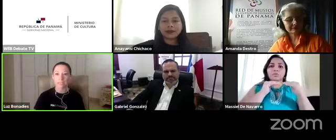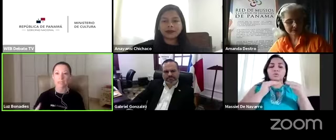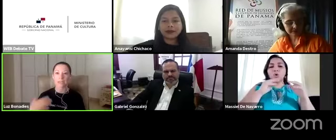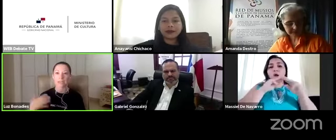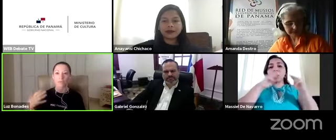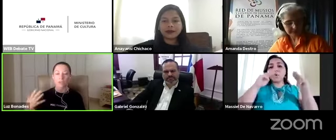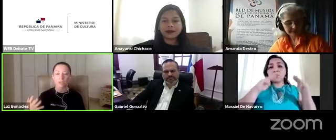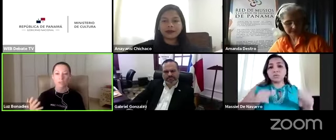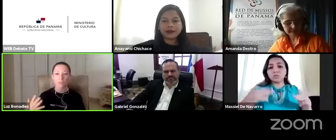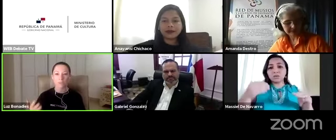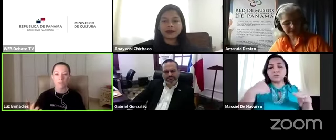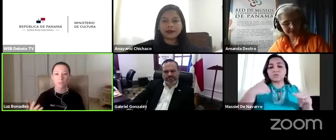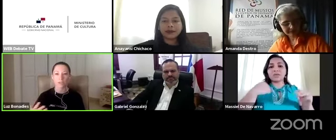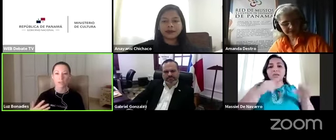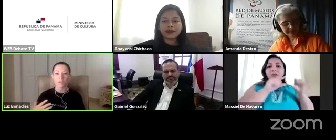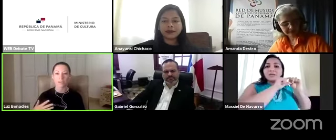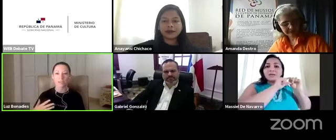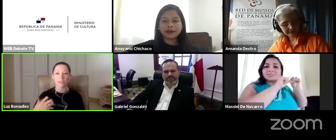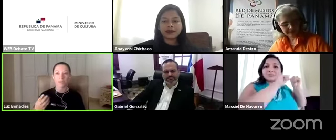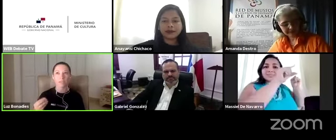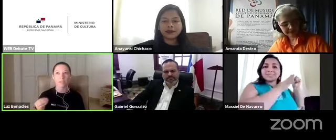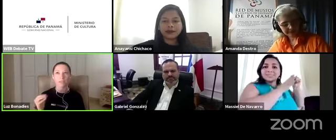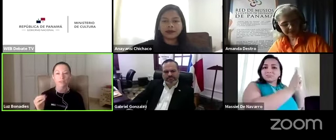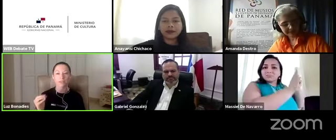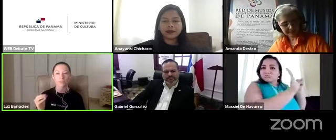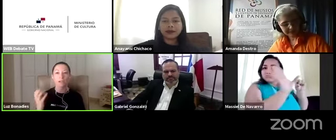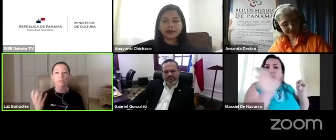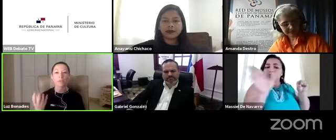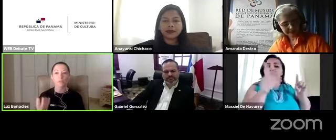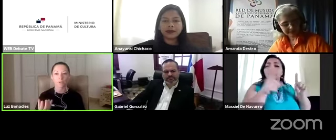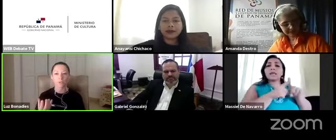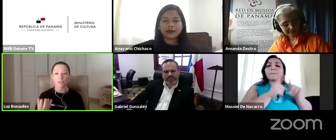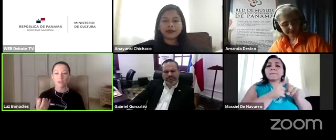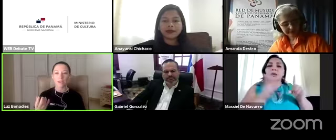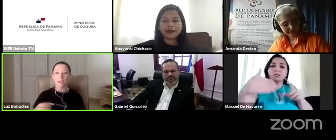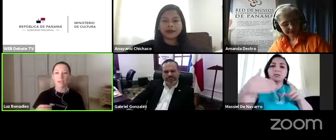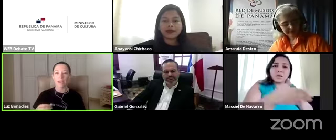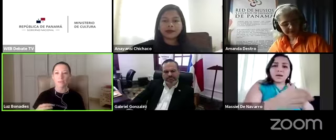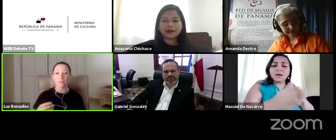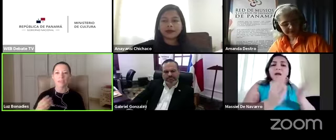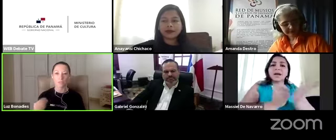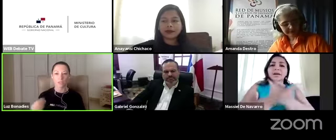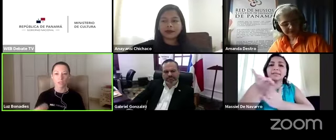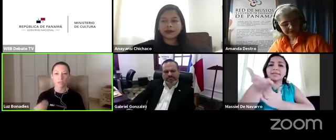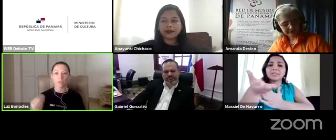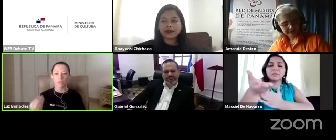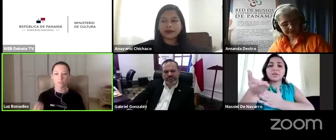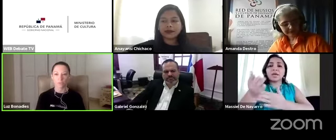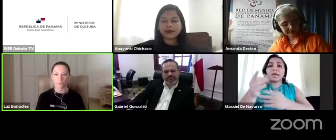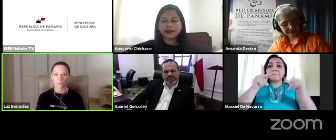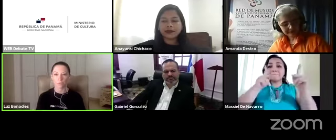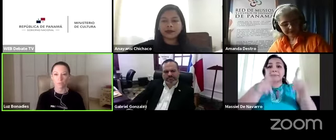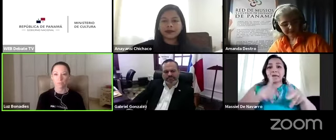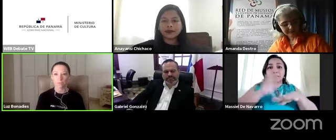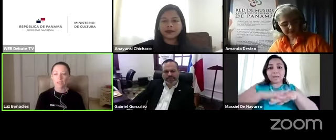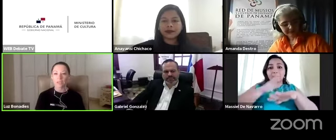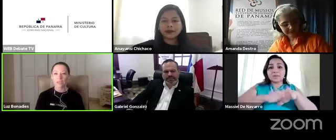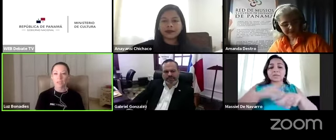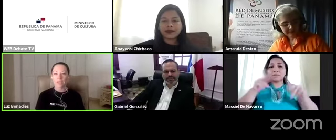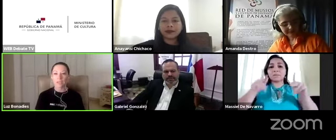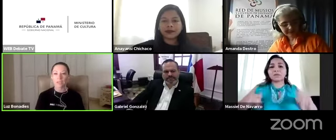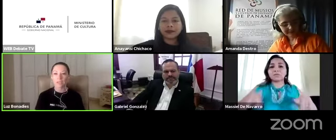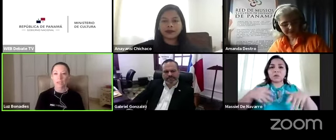señal ética, recorridos, empáticos que realmente permitan que la persona absorba ese contenido o ese patrimonio, ¿no?